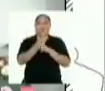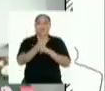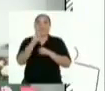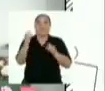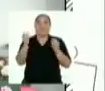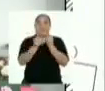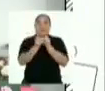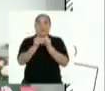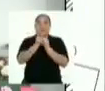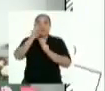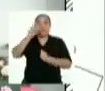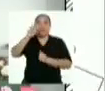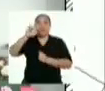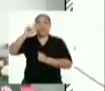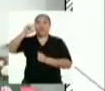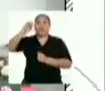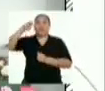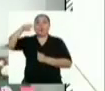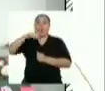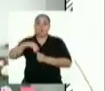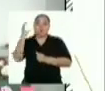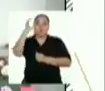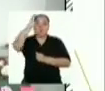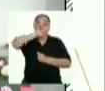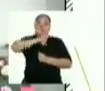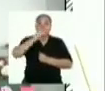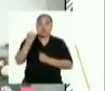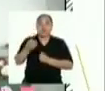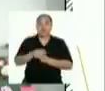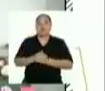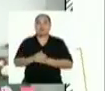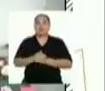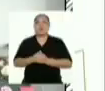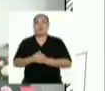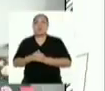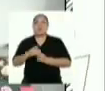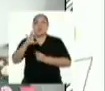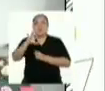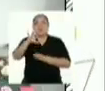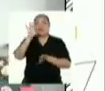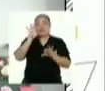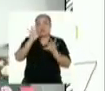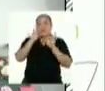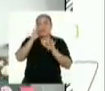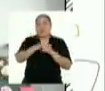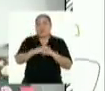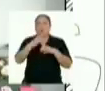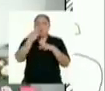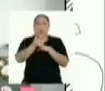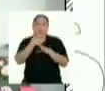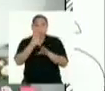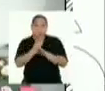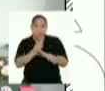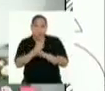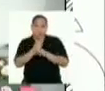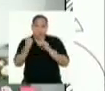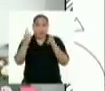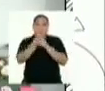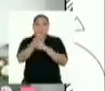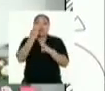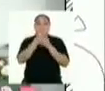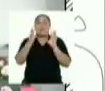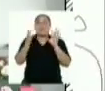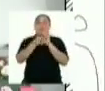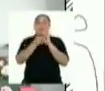a través del origami. Nosotros buscamos que se encuentren las formas y la matemática